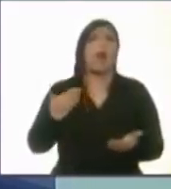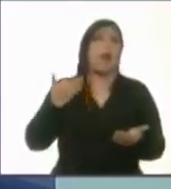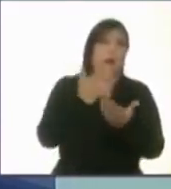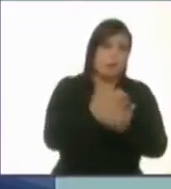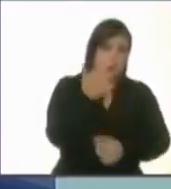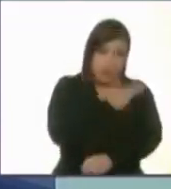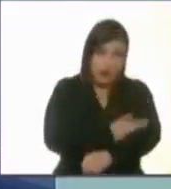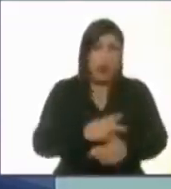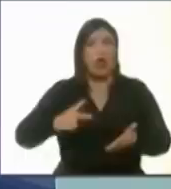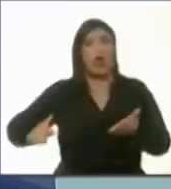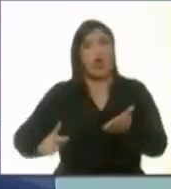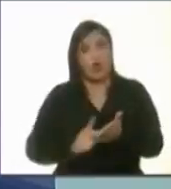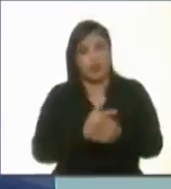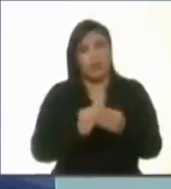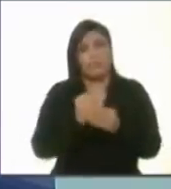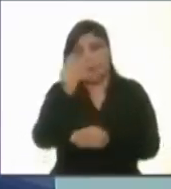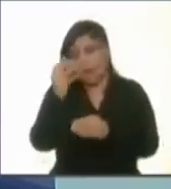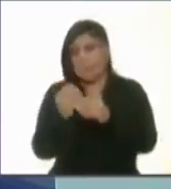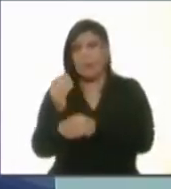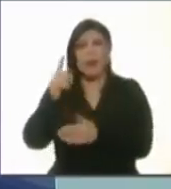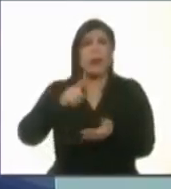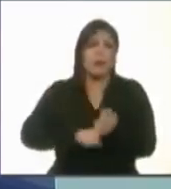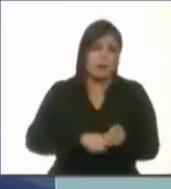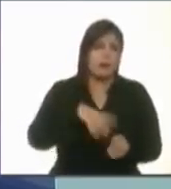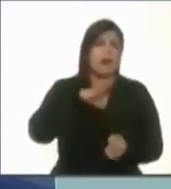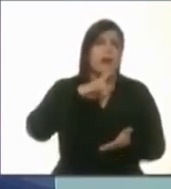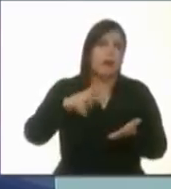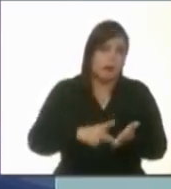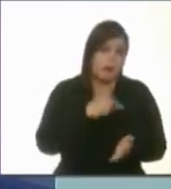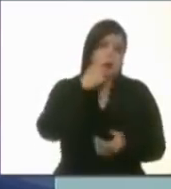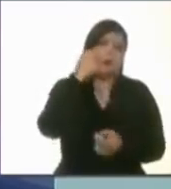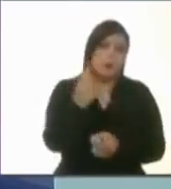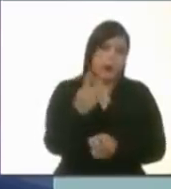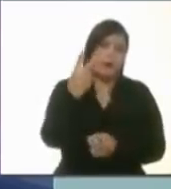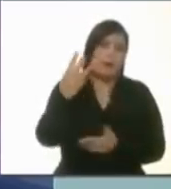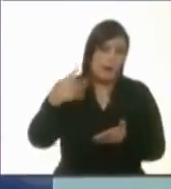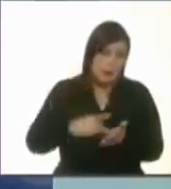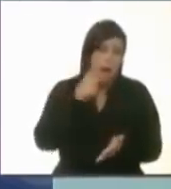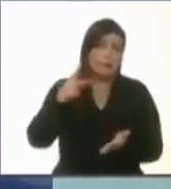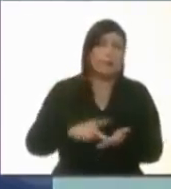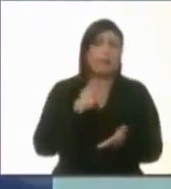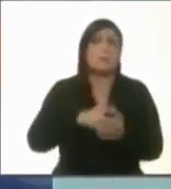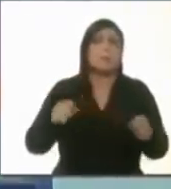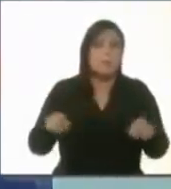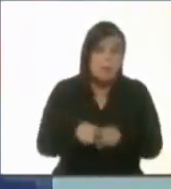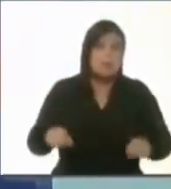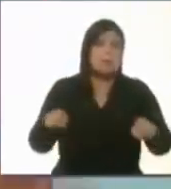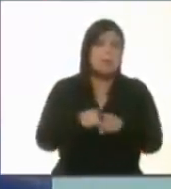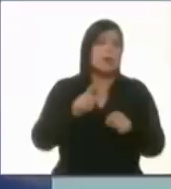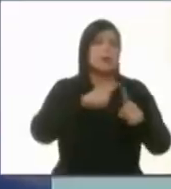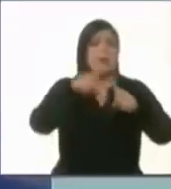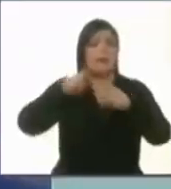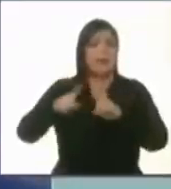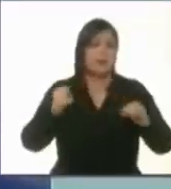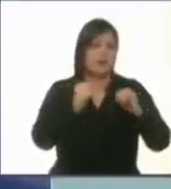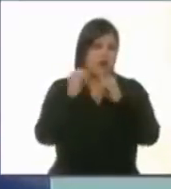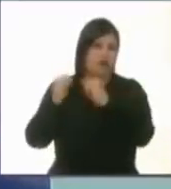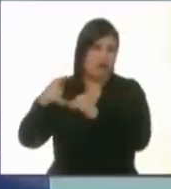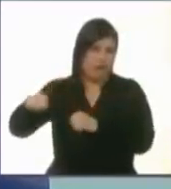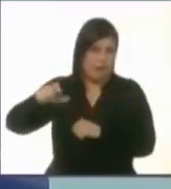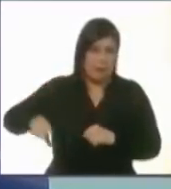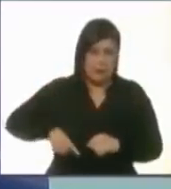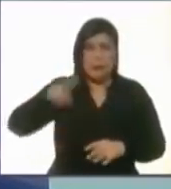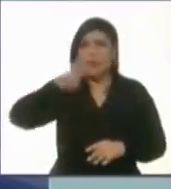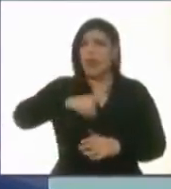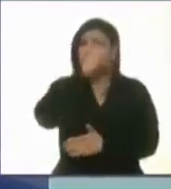que volver a repetir todo su archivo y tenerlo que hacer una y otra vez a través de las distintas dependencias, sino que con una